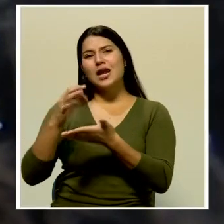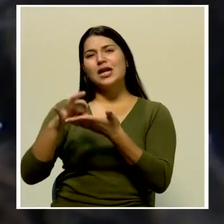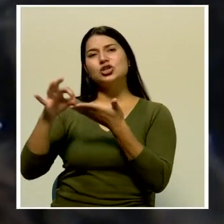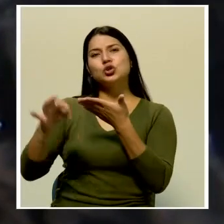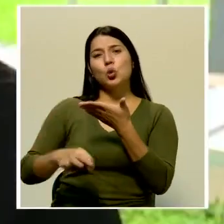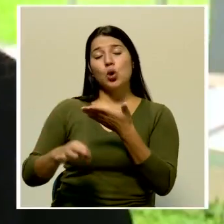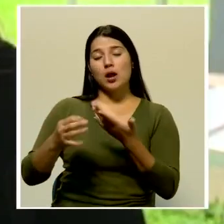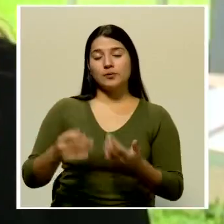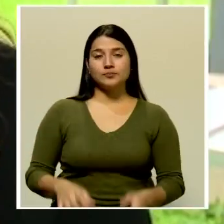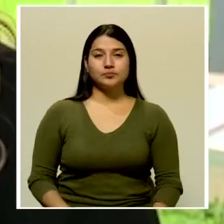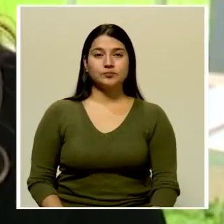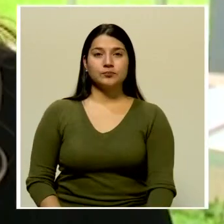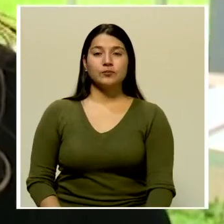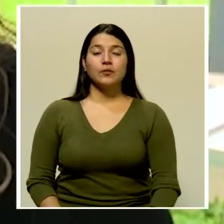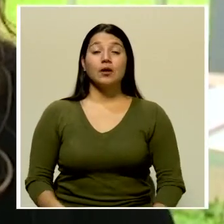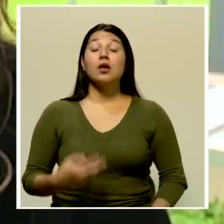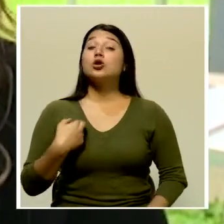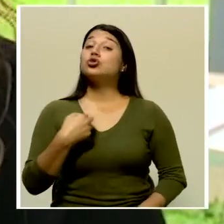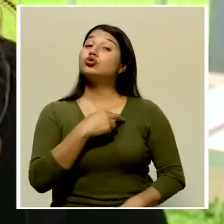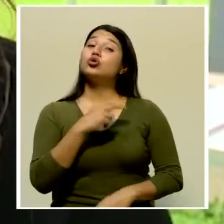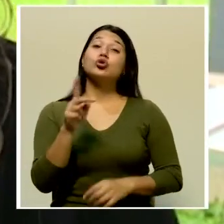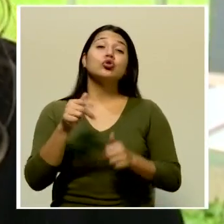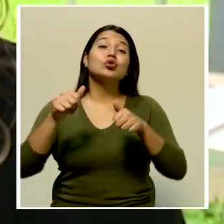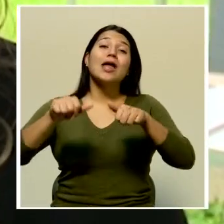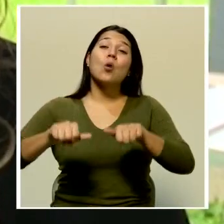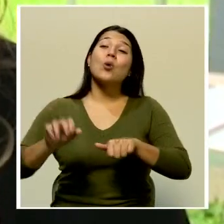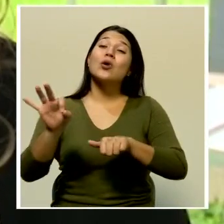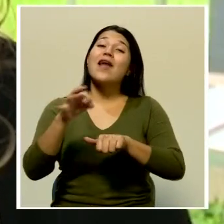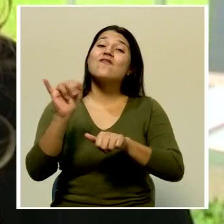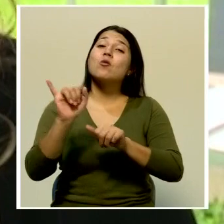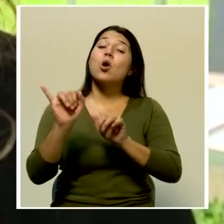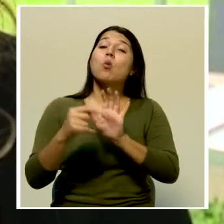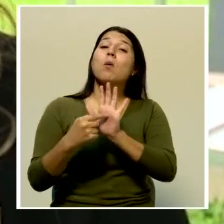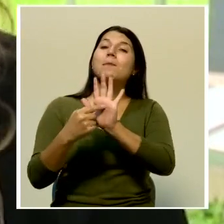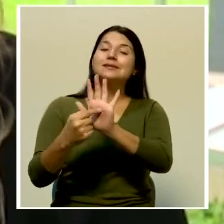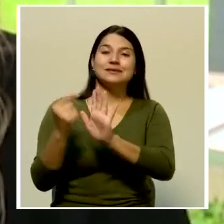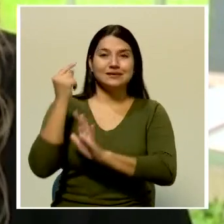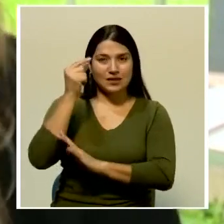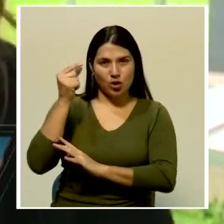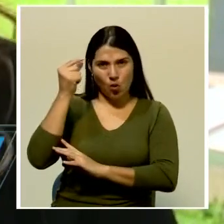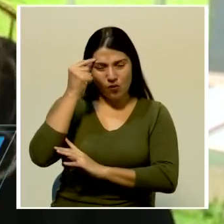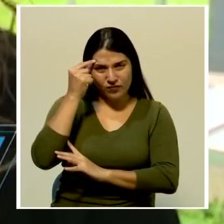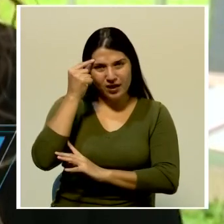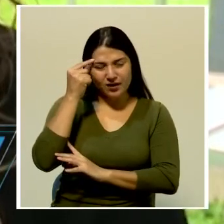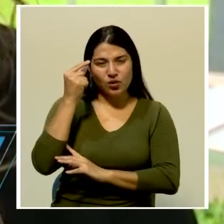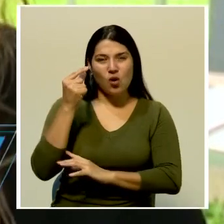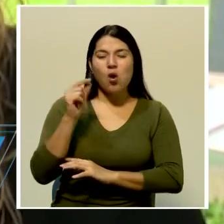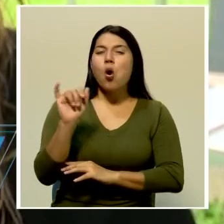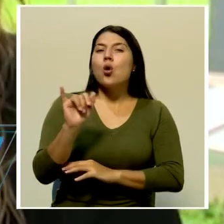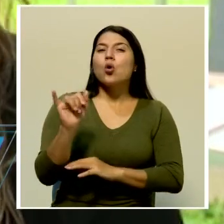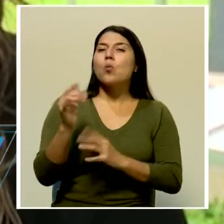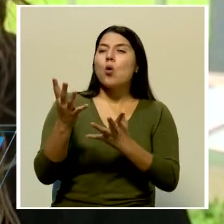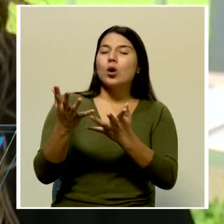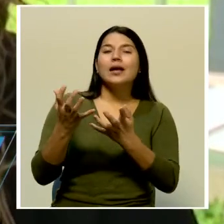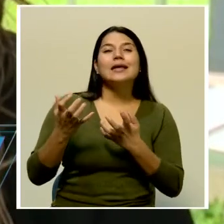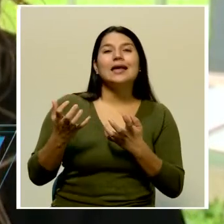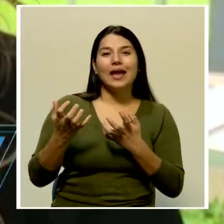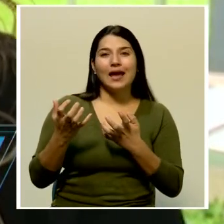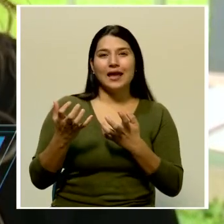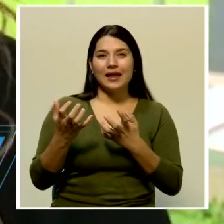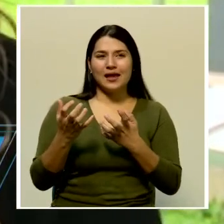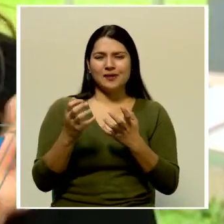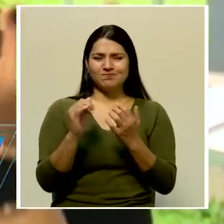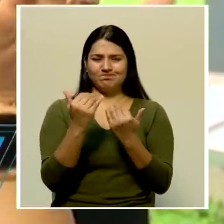naturaleza del mismo. Lo que no nos parece es la forma en que lo está presentando el gobierno, que lo viene pegado o viene adjunto de y